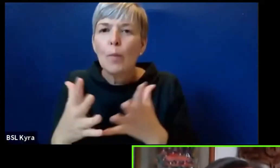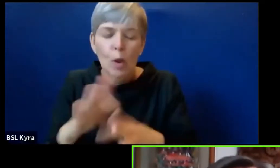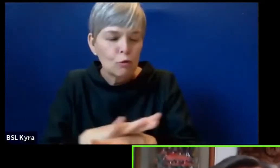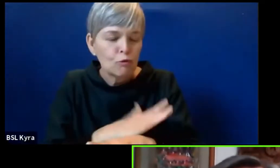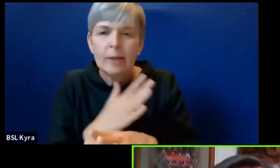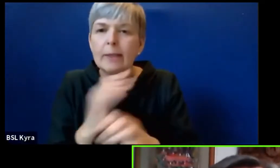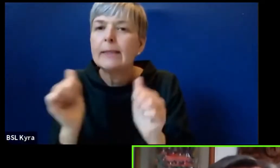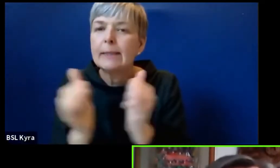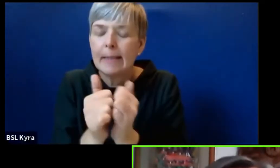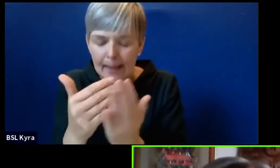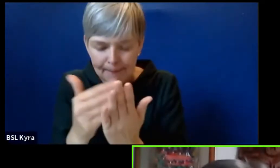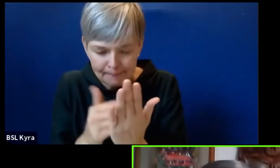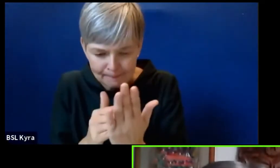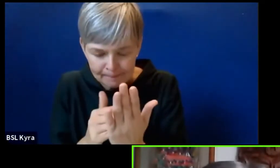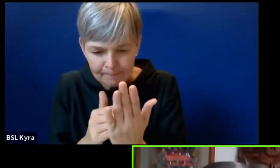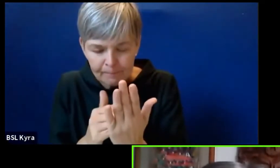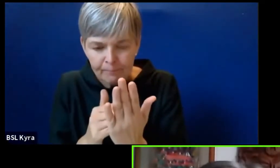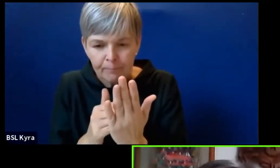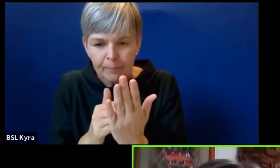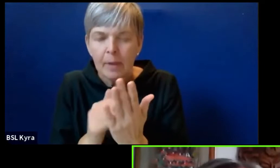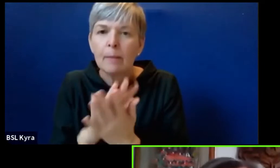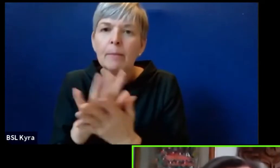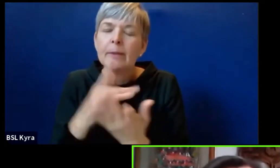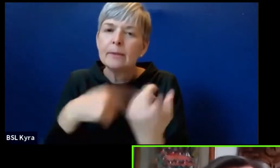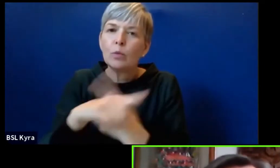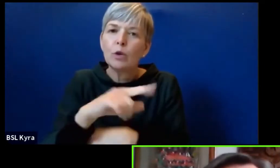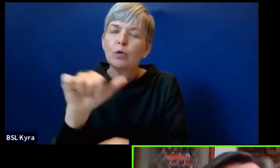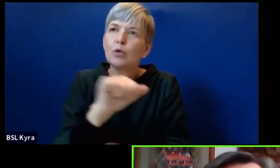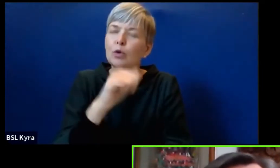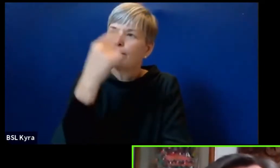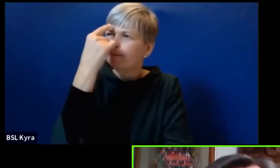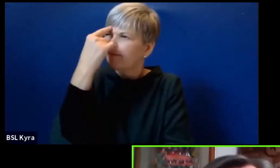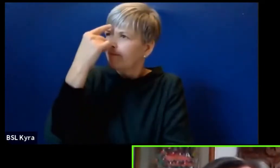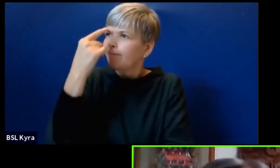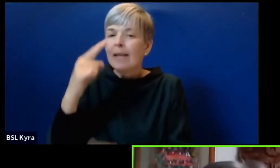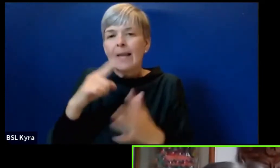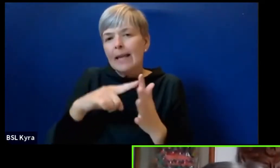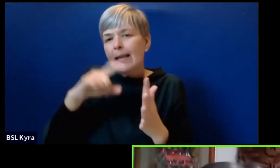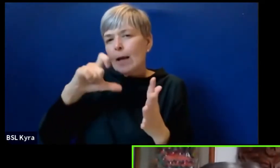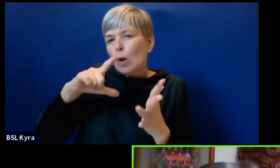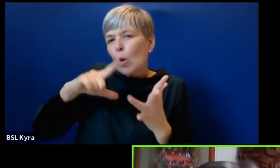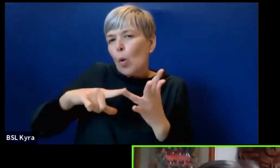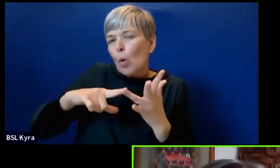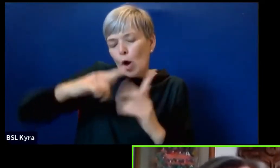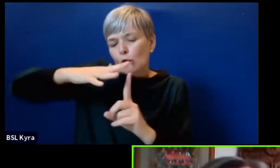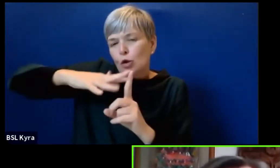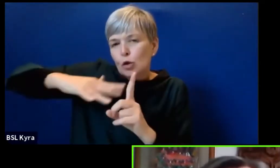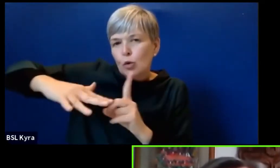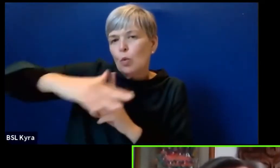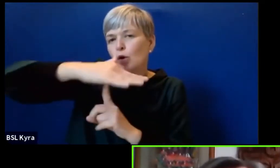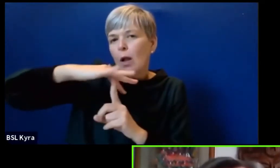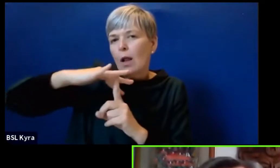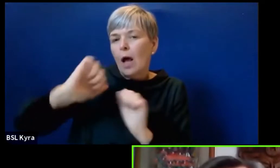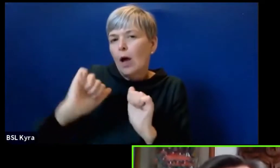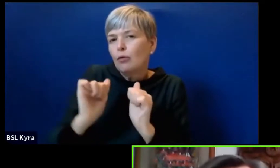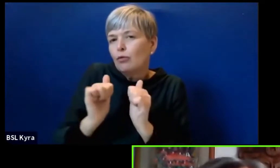ecosocial, en un acuerdo intercultural que supere las lógicas